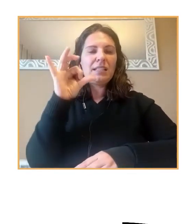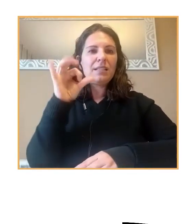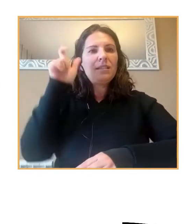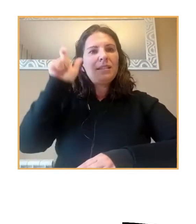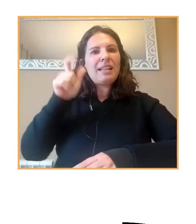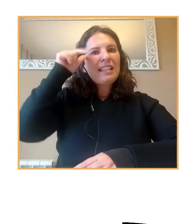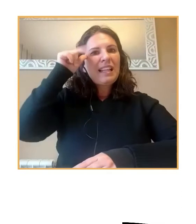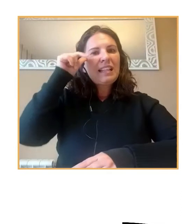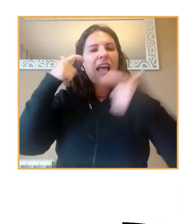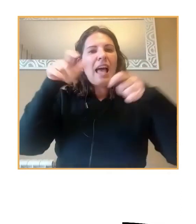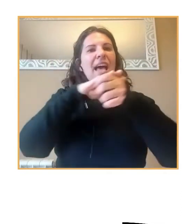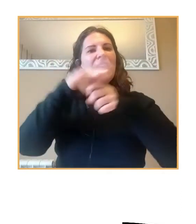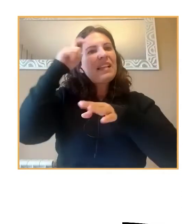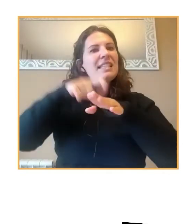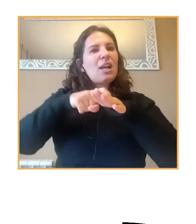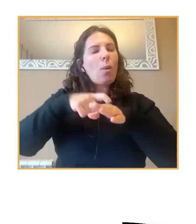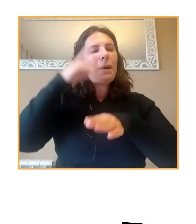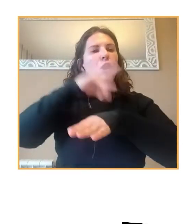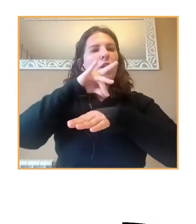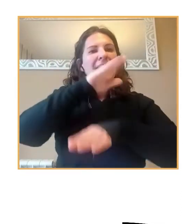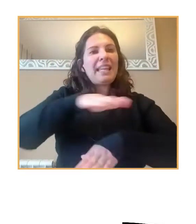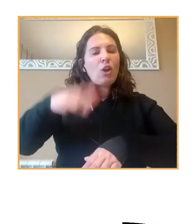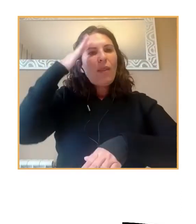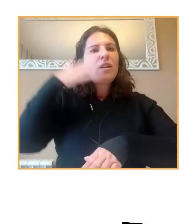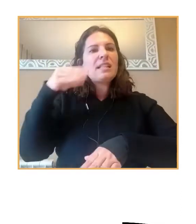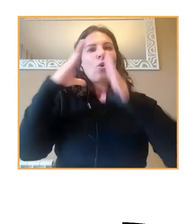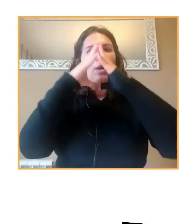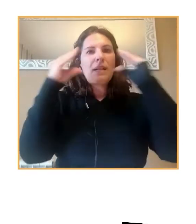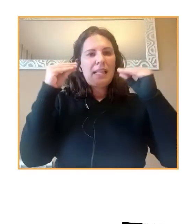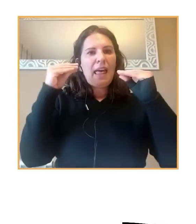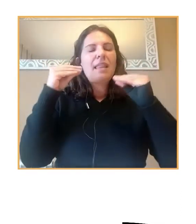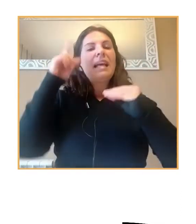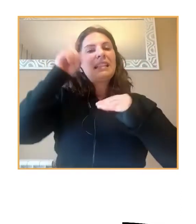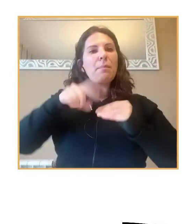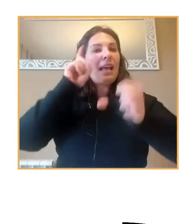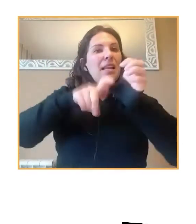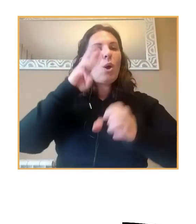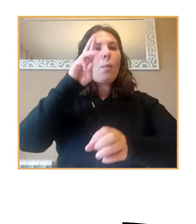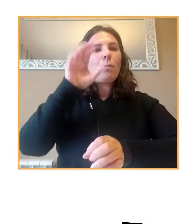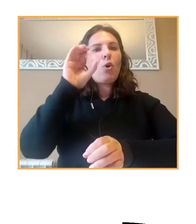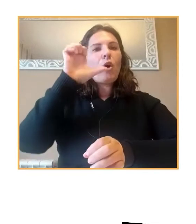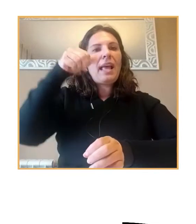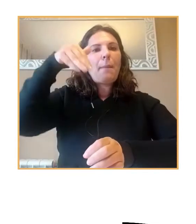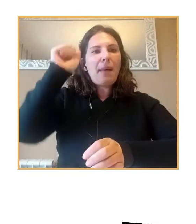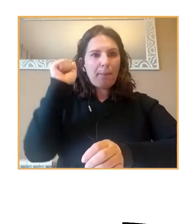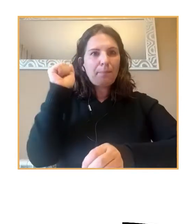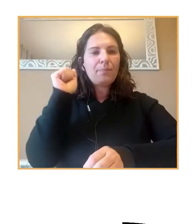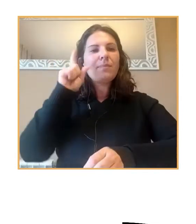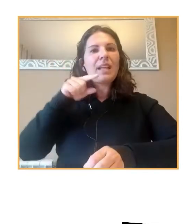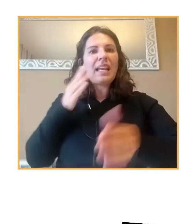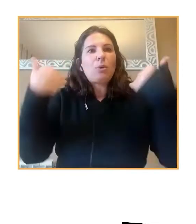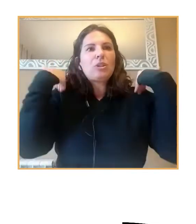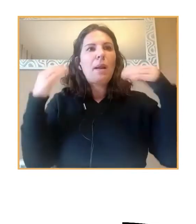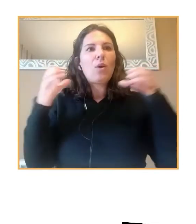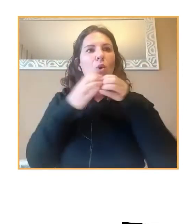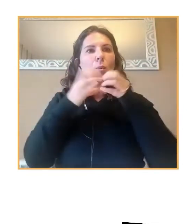de psicopatología del niño y adolescente de la Universidad Rodríguez Virgil y también miembro de la red Proema. Es responsable del grupo de investigación